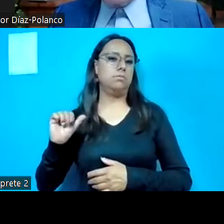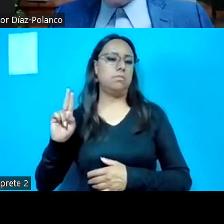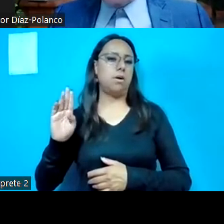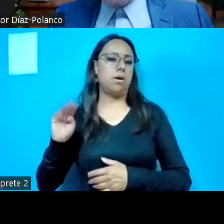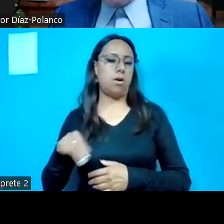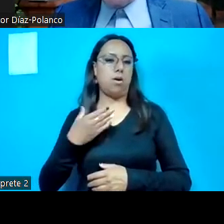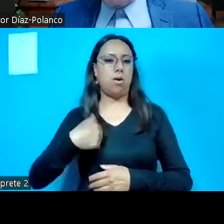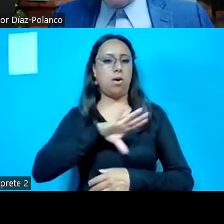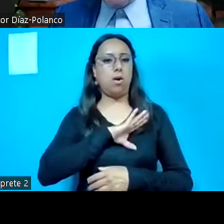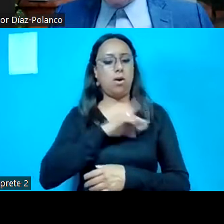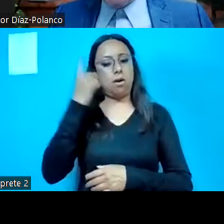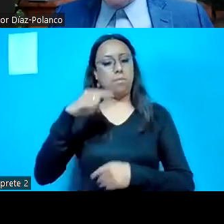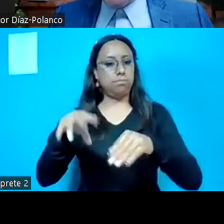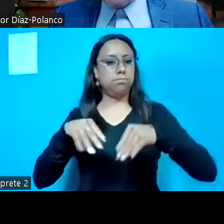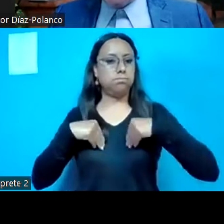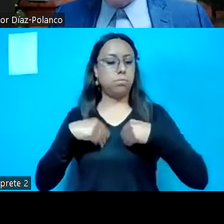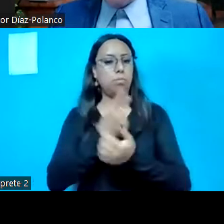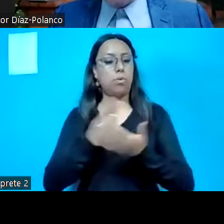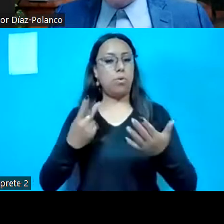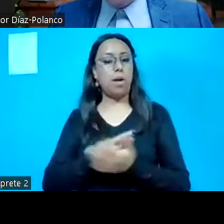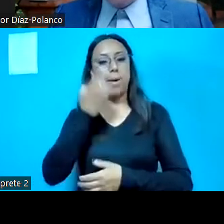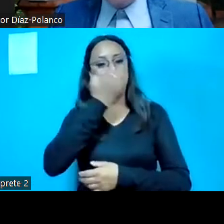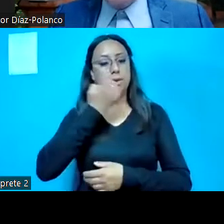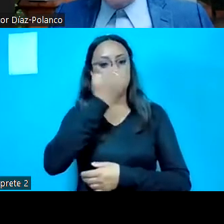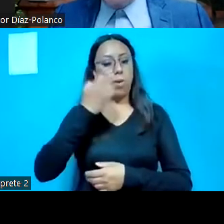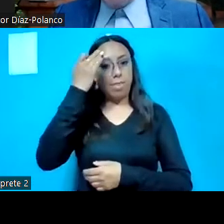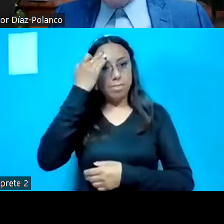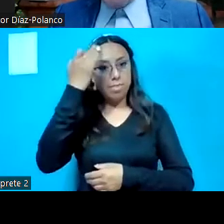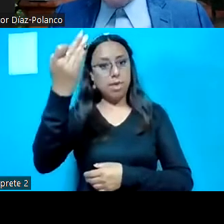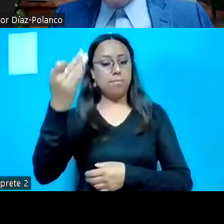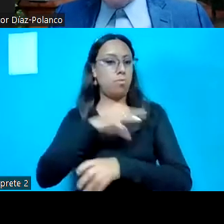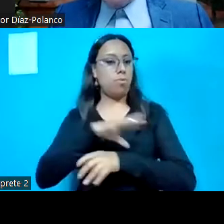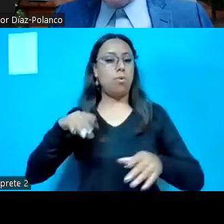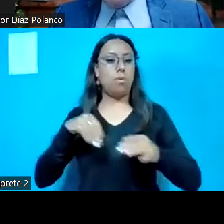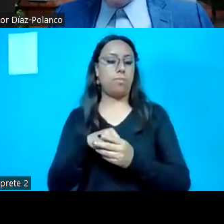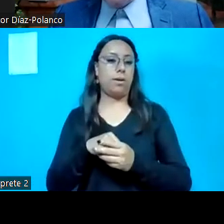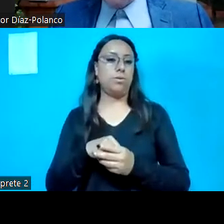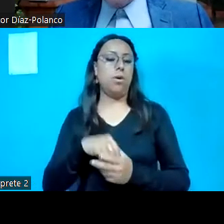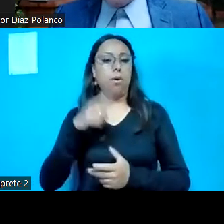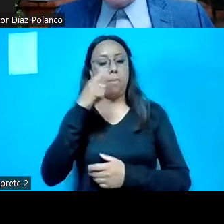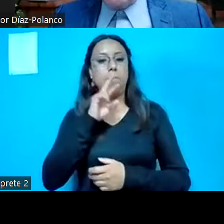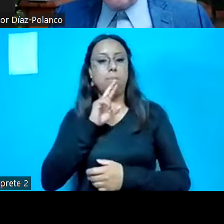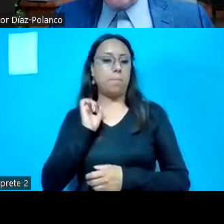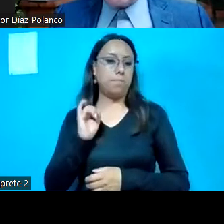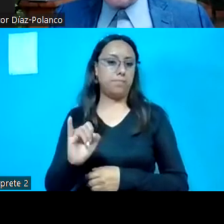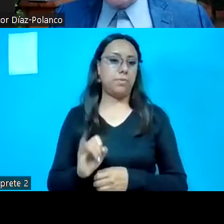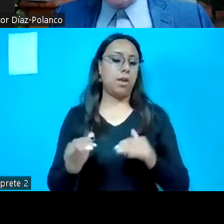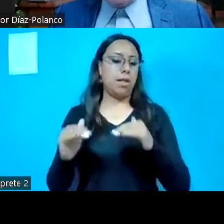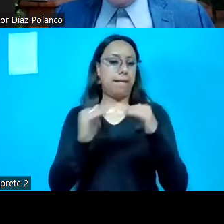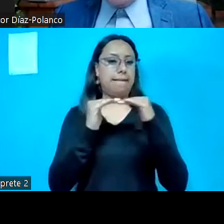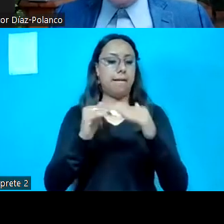Escuelas de Tiempo Completo como una acción afirmativa en materia de equidad de género e interés superior